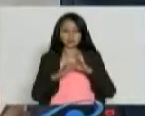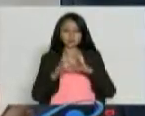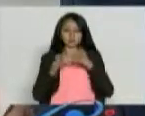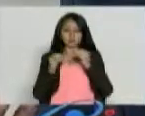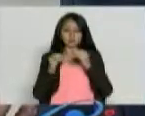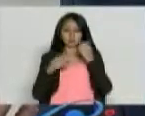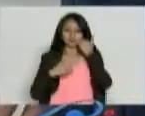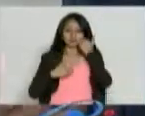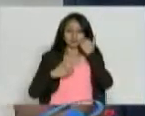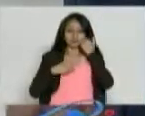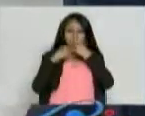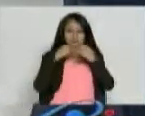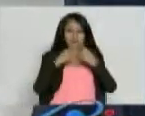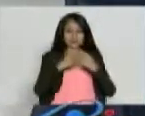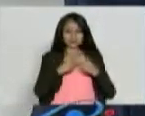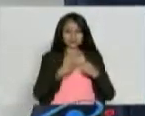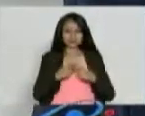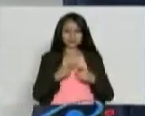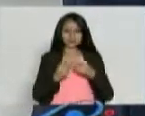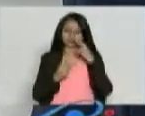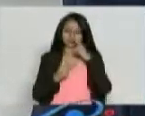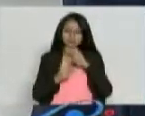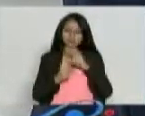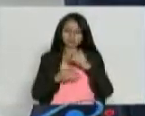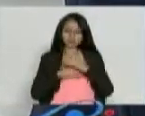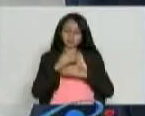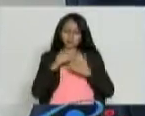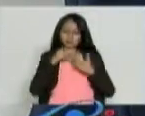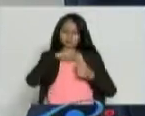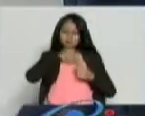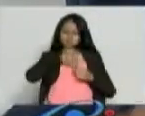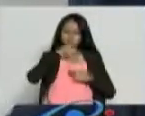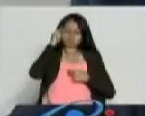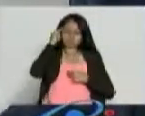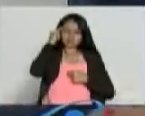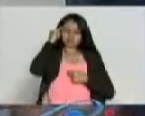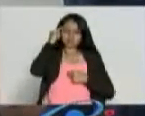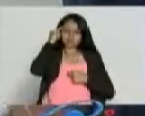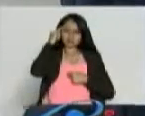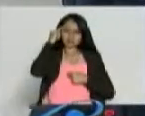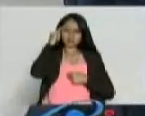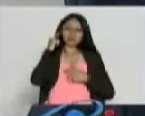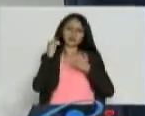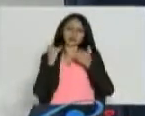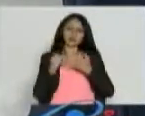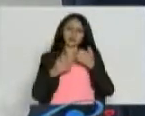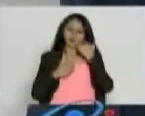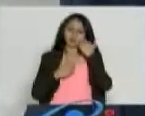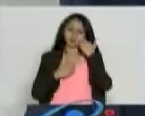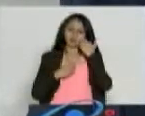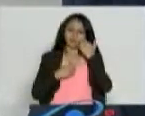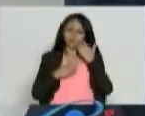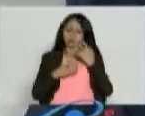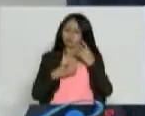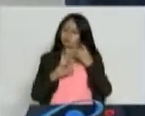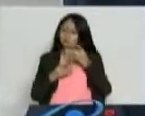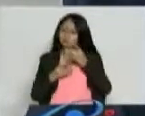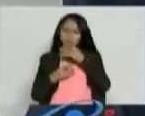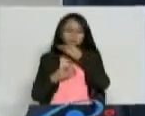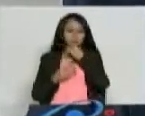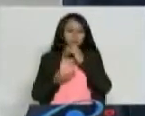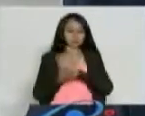hay muchas enfermedades que son asintomáticas y en los primeros estadios de la enfermedad no presentan ningún dolor.